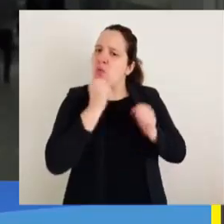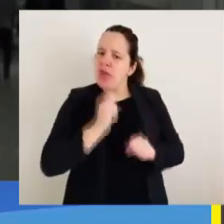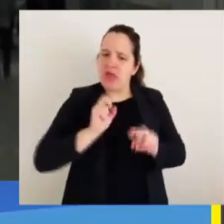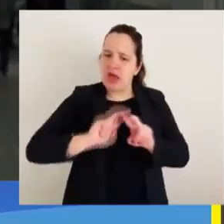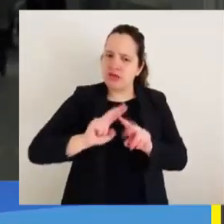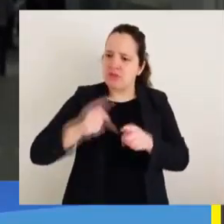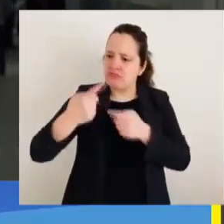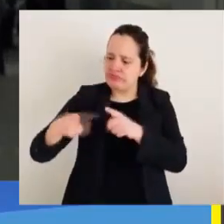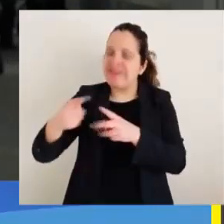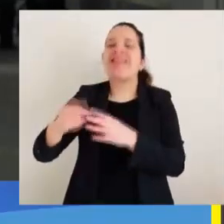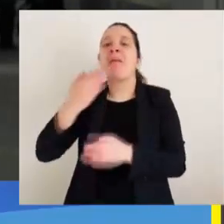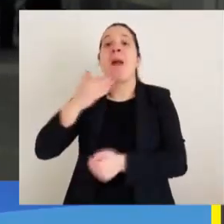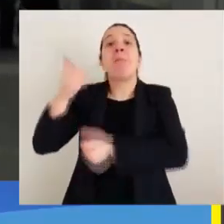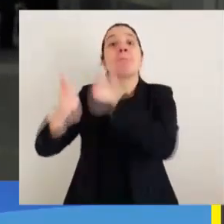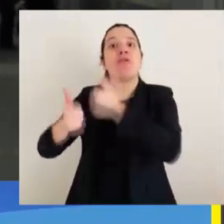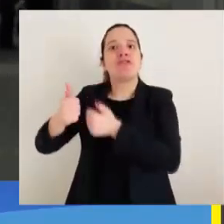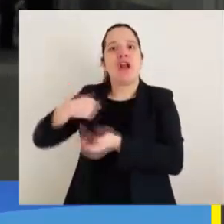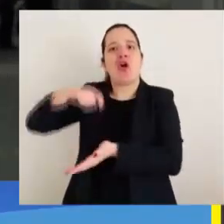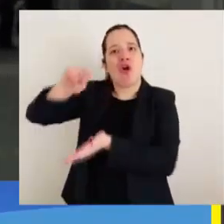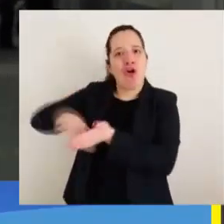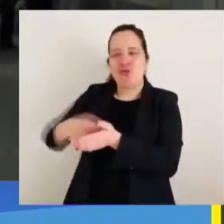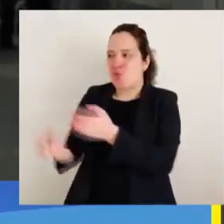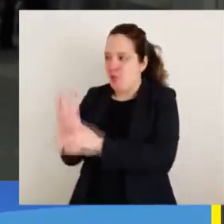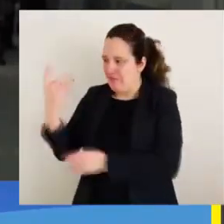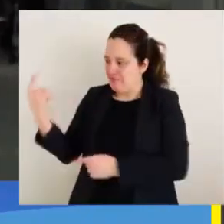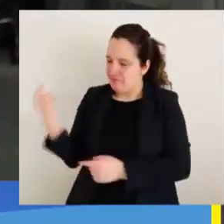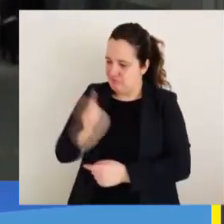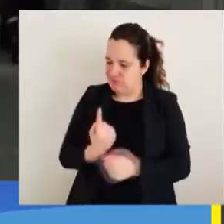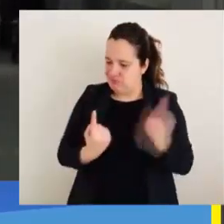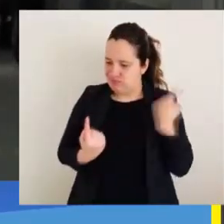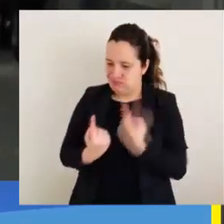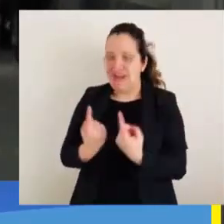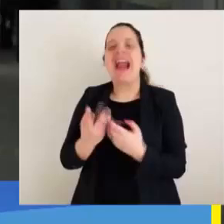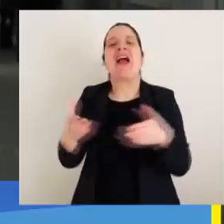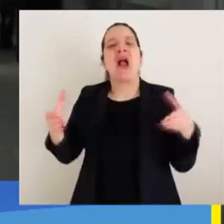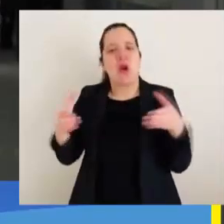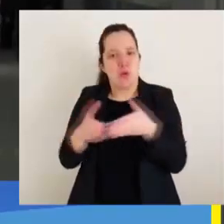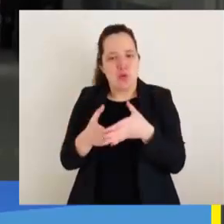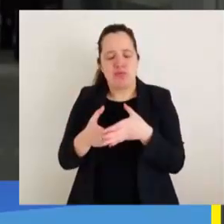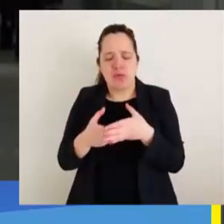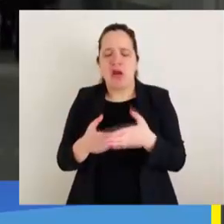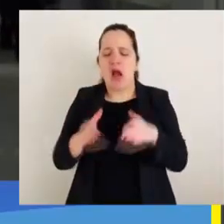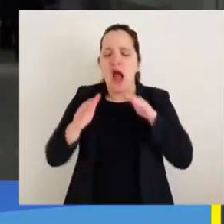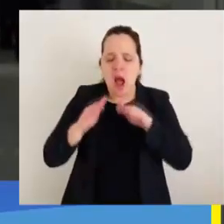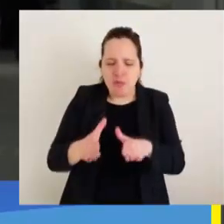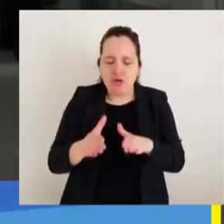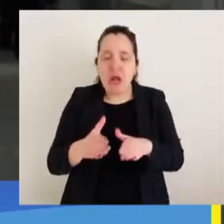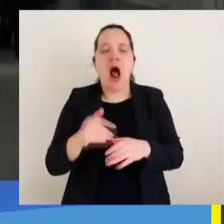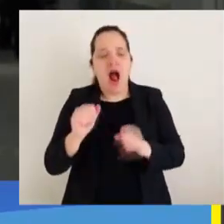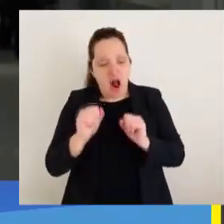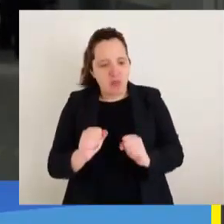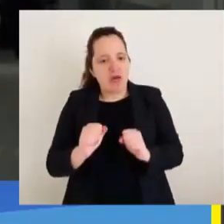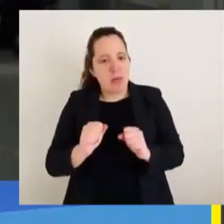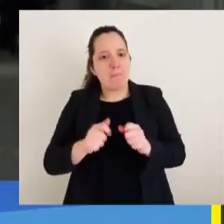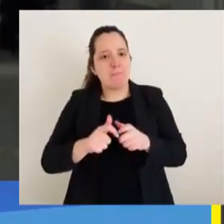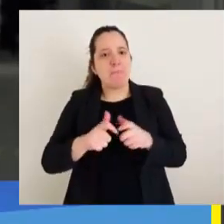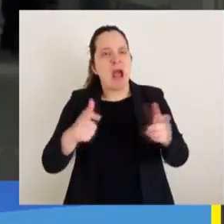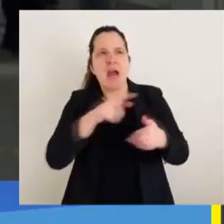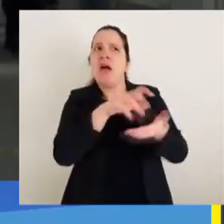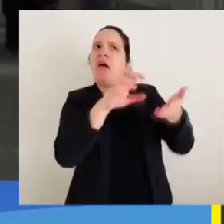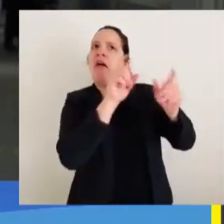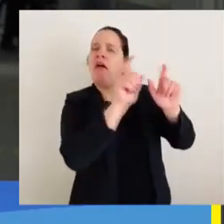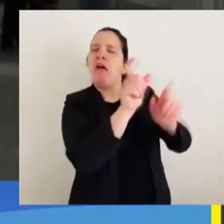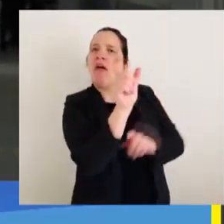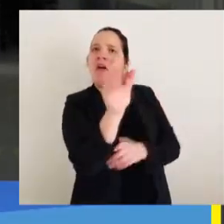incorporación de profesionales y sobre todo del equipo técnico que está detrás también y apoyando esta labor, pudimos ampliar